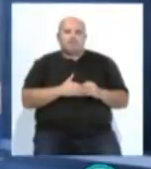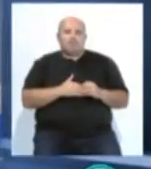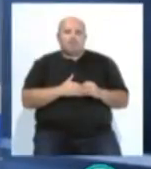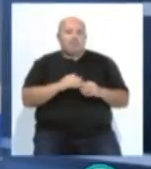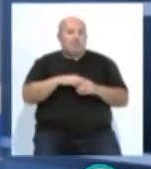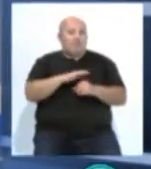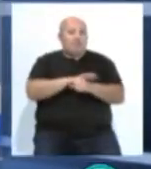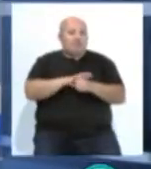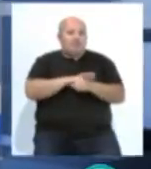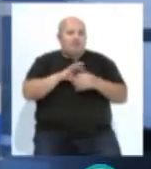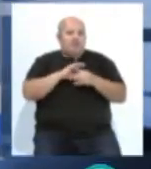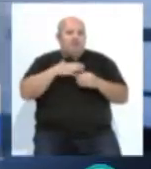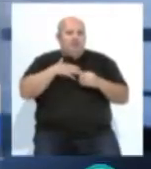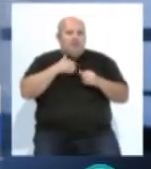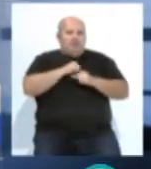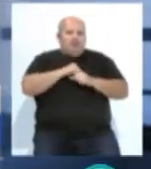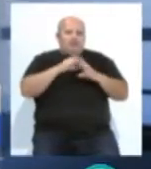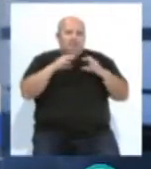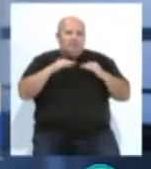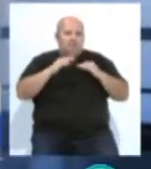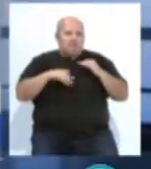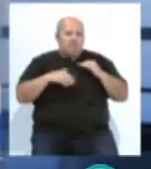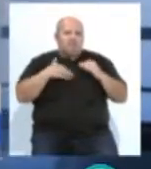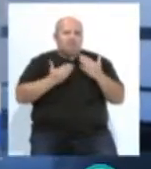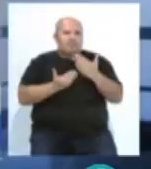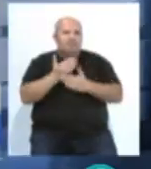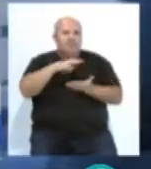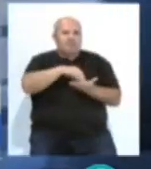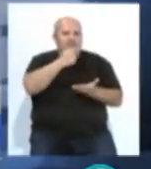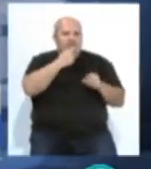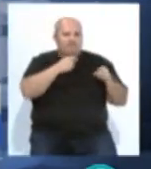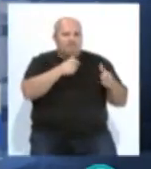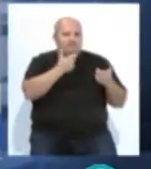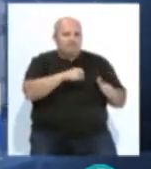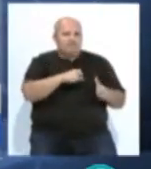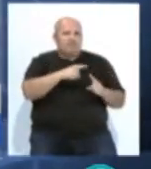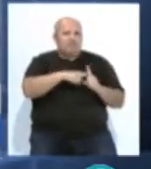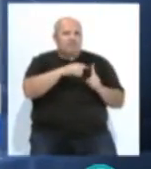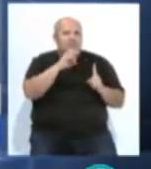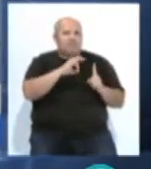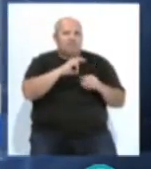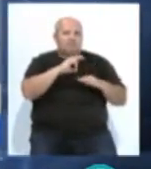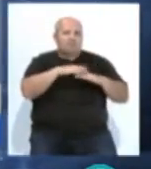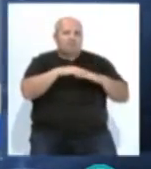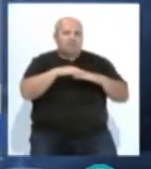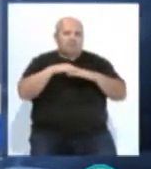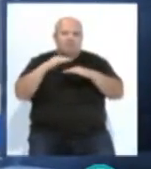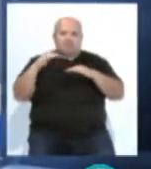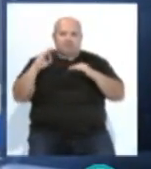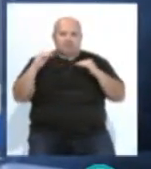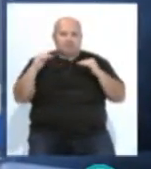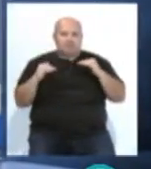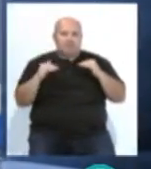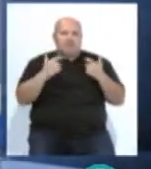Para la provincia se espera poca nubosidad con brumas matinales en el estrecho. Las temperaturas mínimas en ascenso